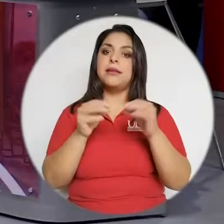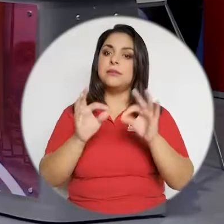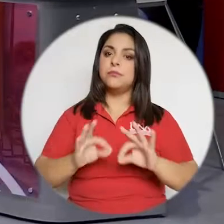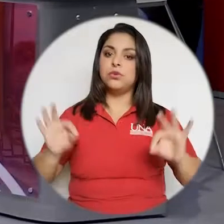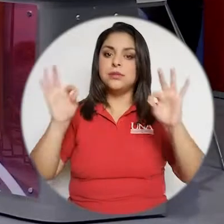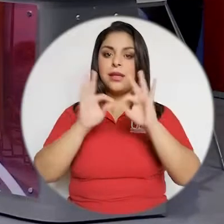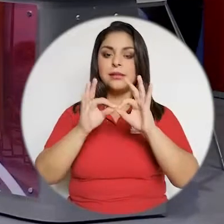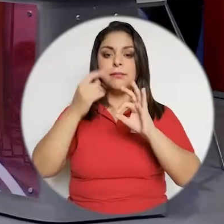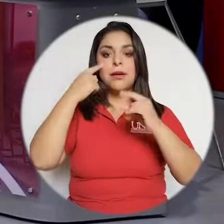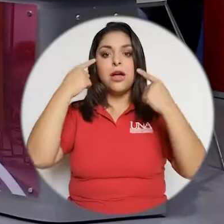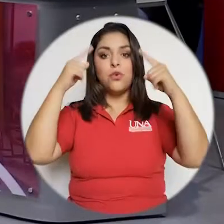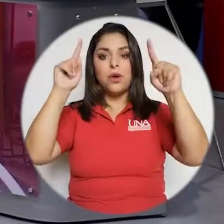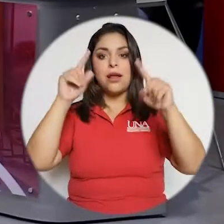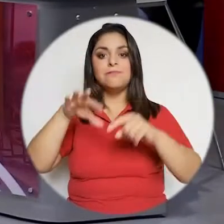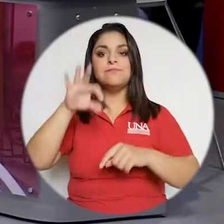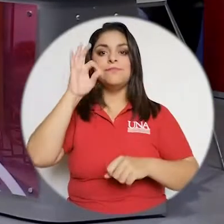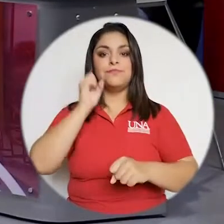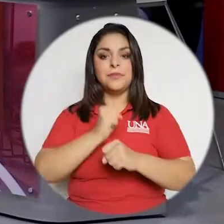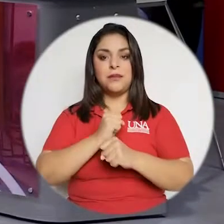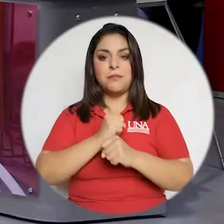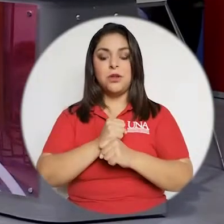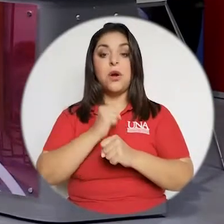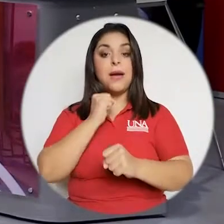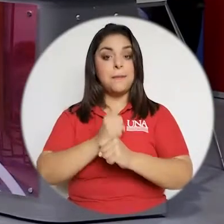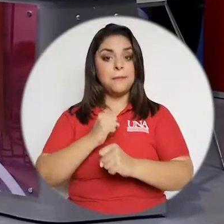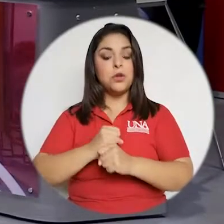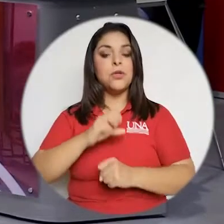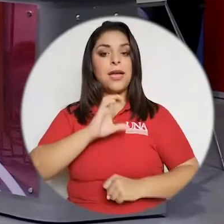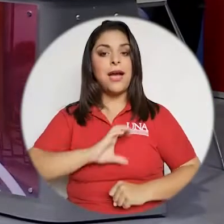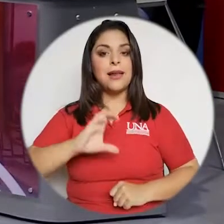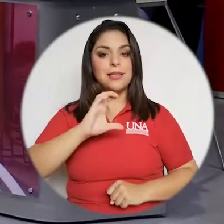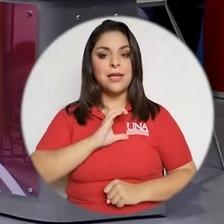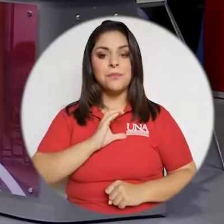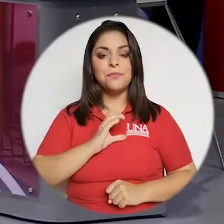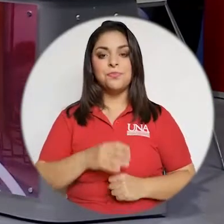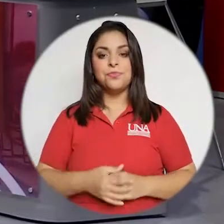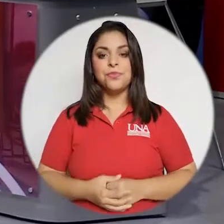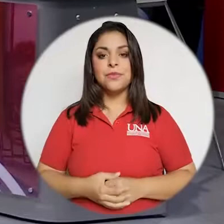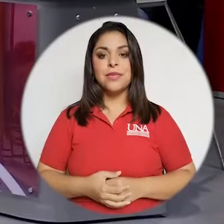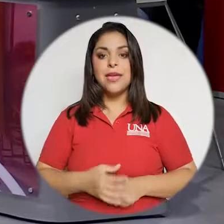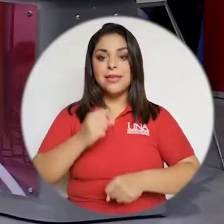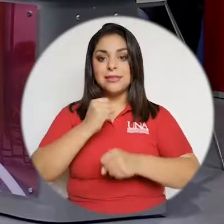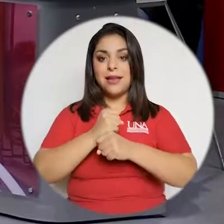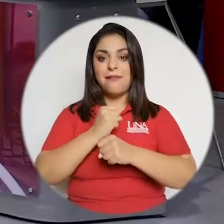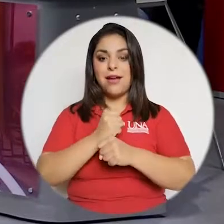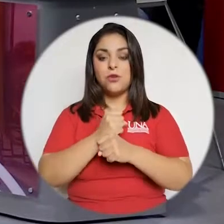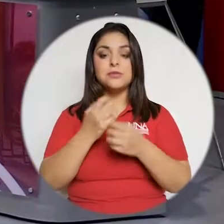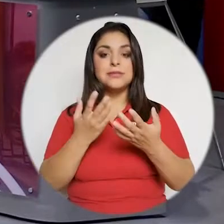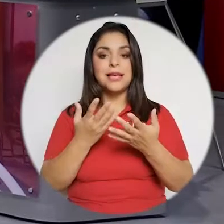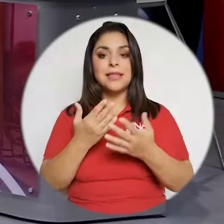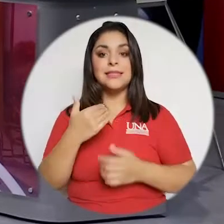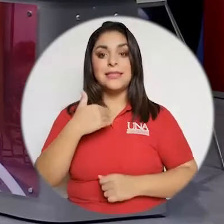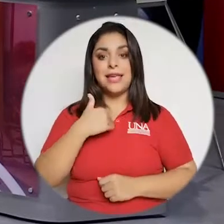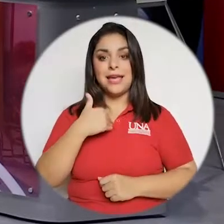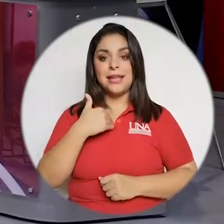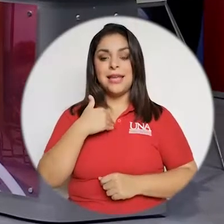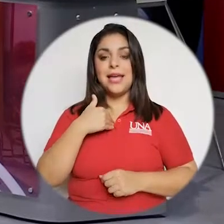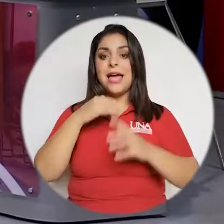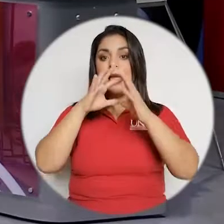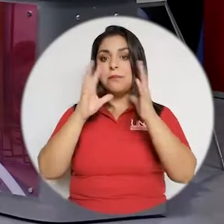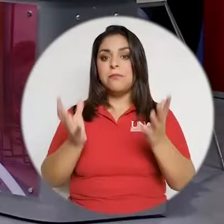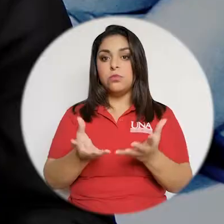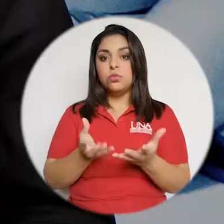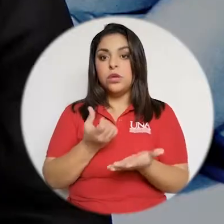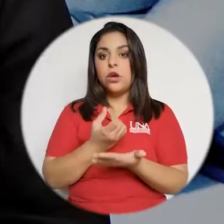terciaria, que es cada vez más importante para conseguir empleo y empleo de calidad, ¿verdad? Los